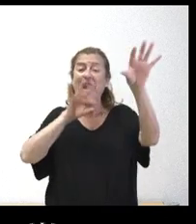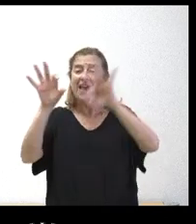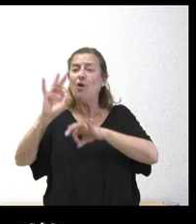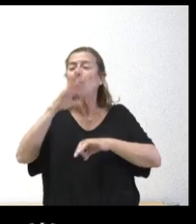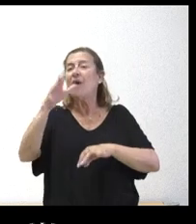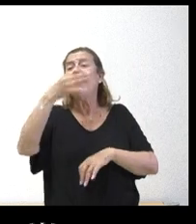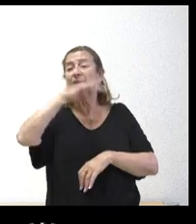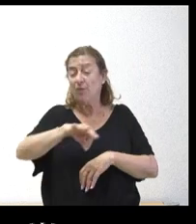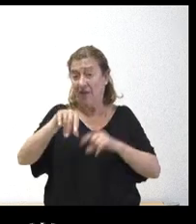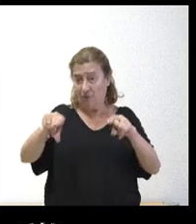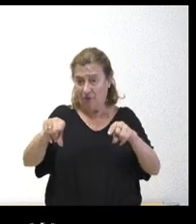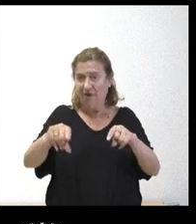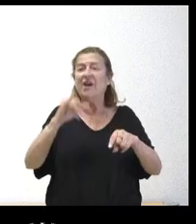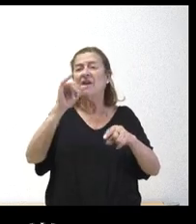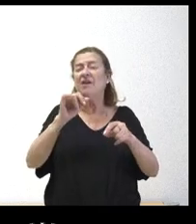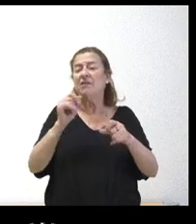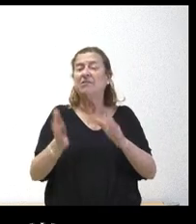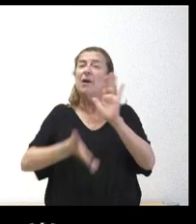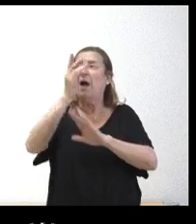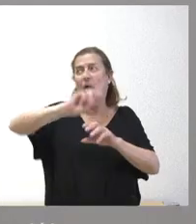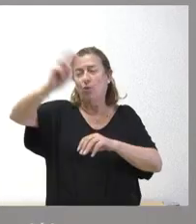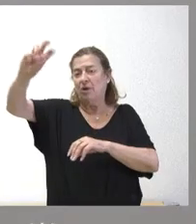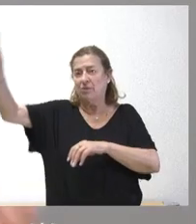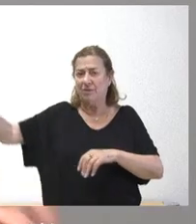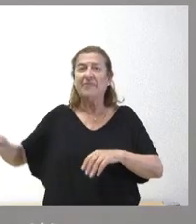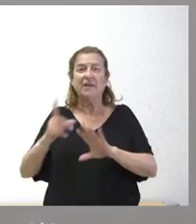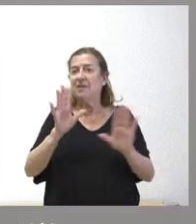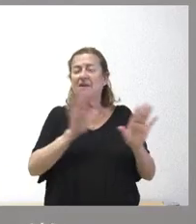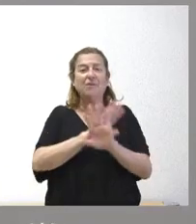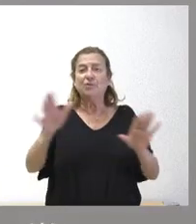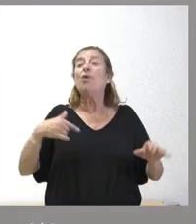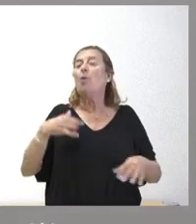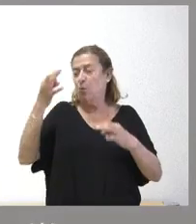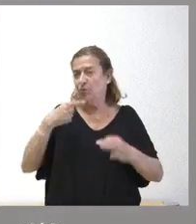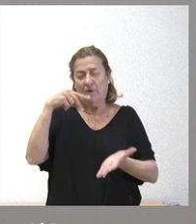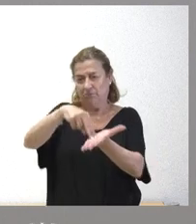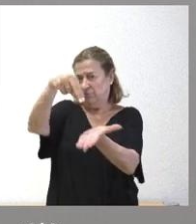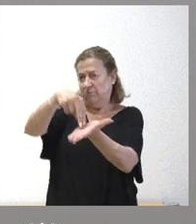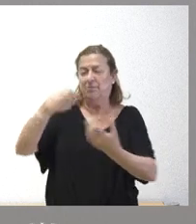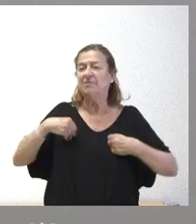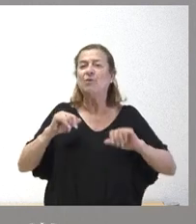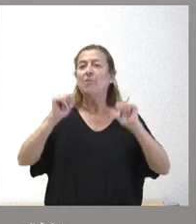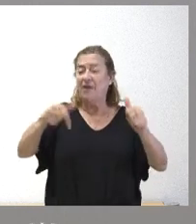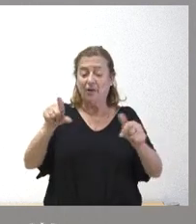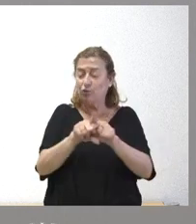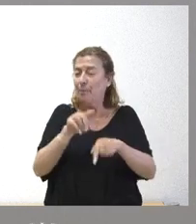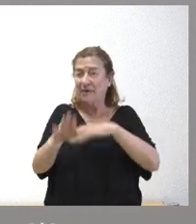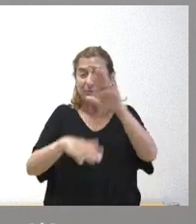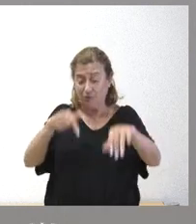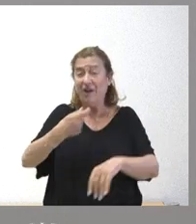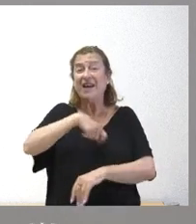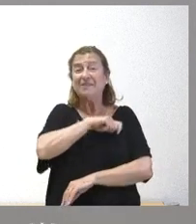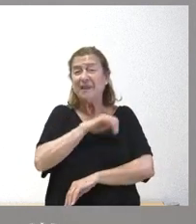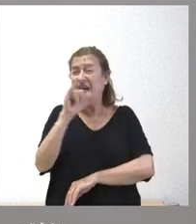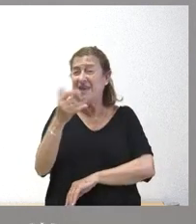renunciado a ellas y se van a otros territorios. Pues justo nos reivindicamos en lo que decíamos antes de iniciarse todo el proceso. En España hay